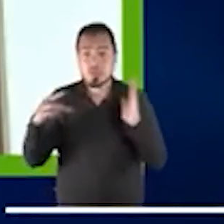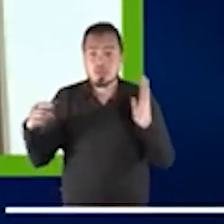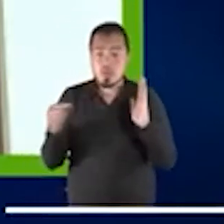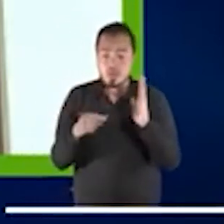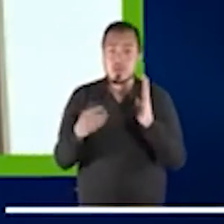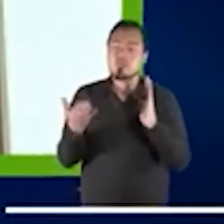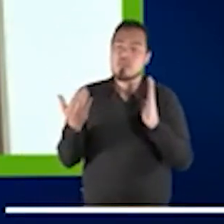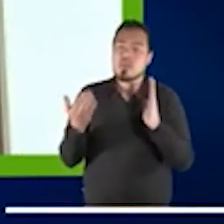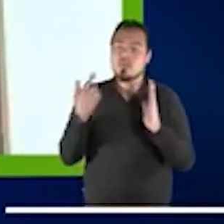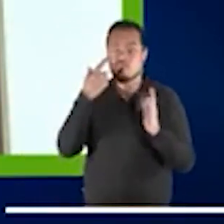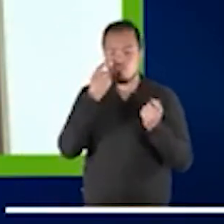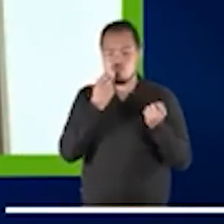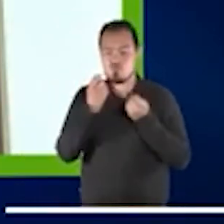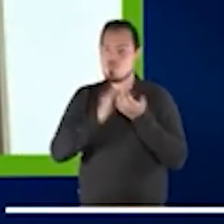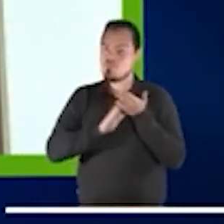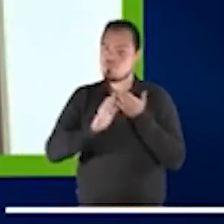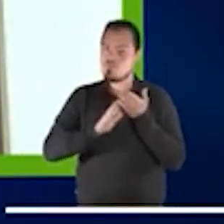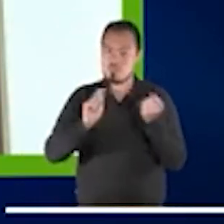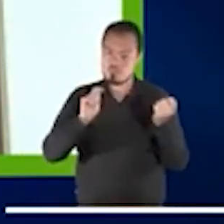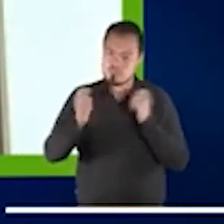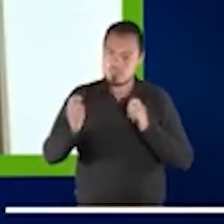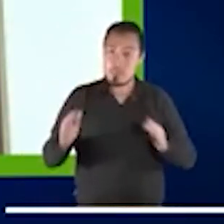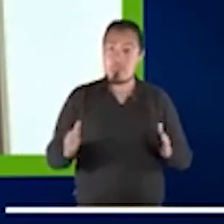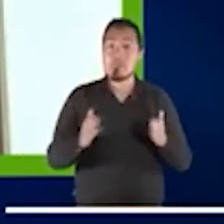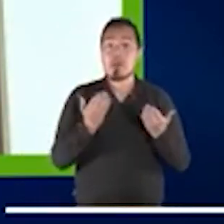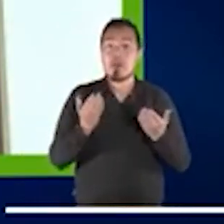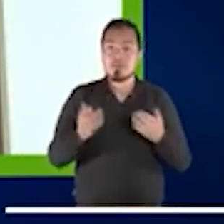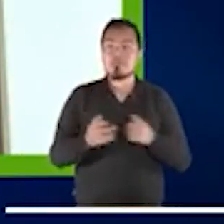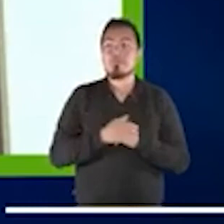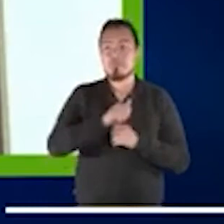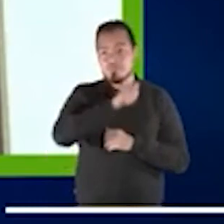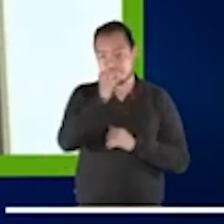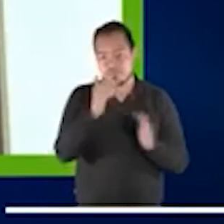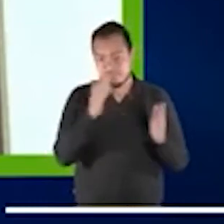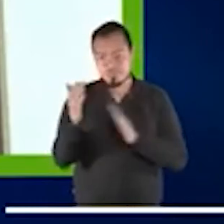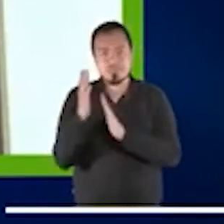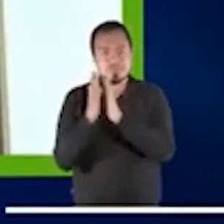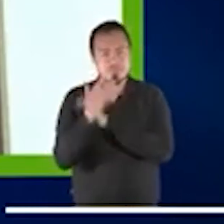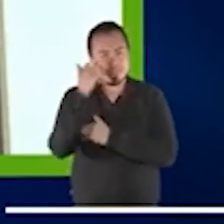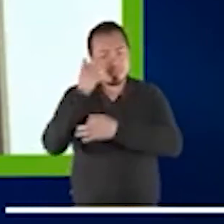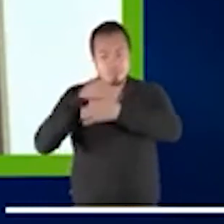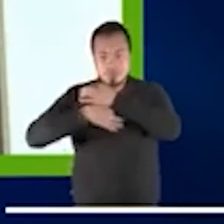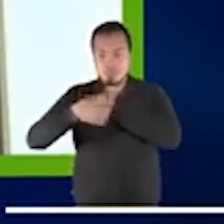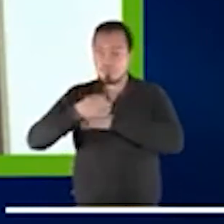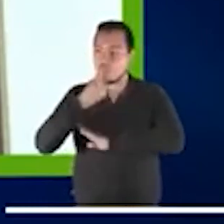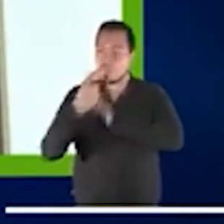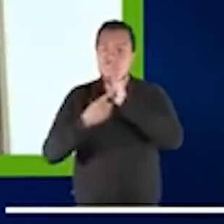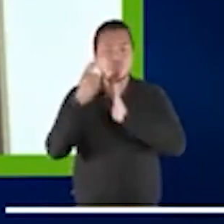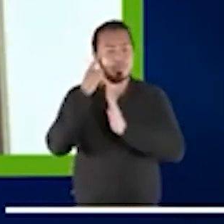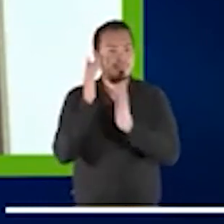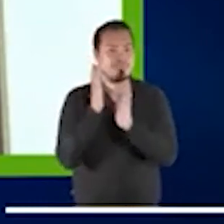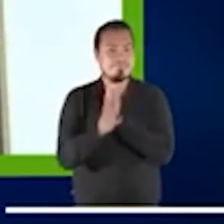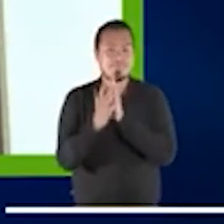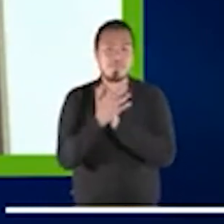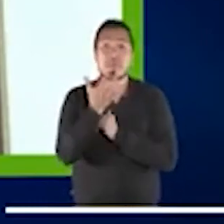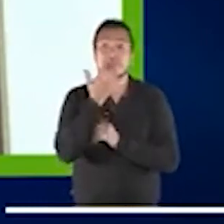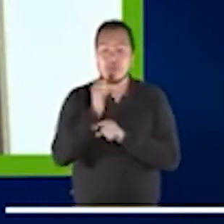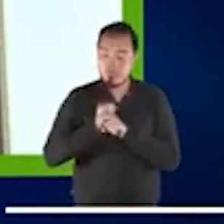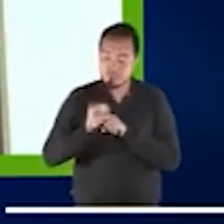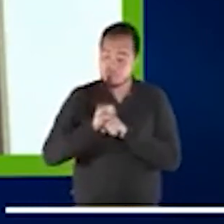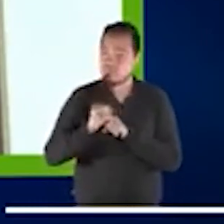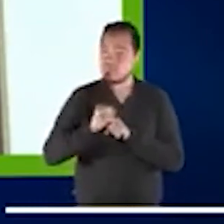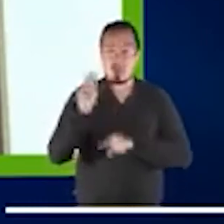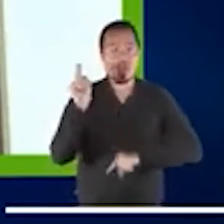ayudar a la justicia restaurativa, pero del otro lado también no puede reemplazarla completamente, no puede reemplazar sus plásticas, que sería mucho